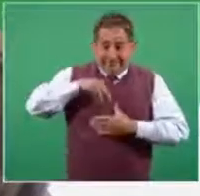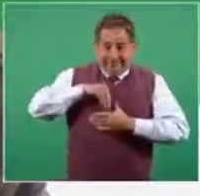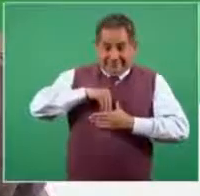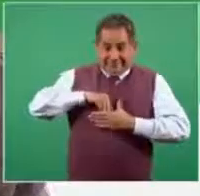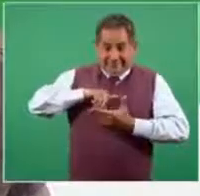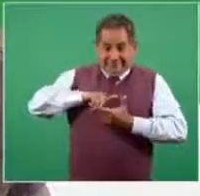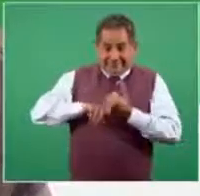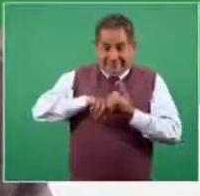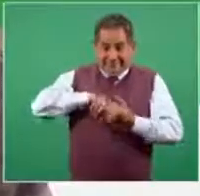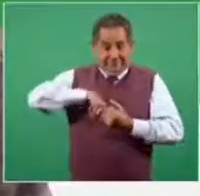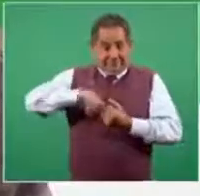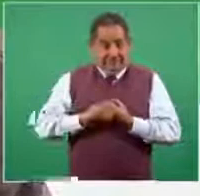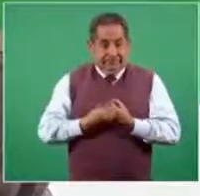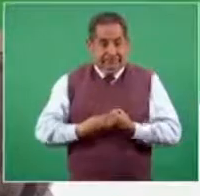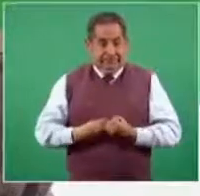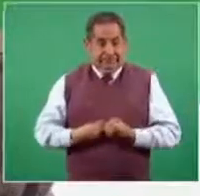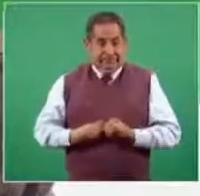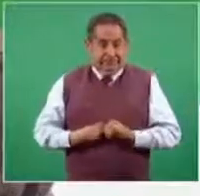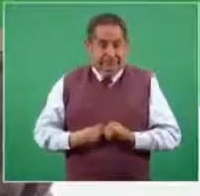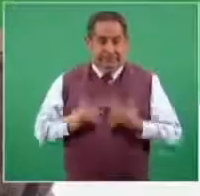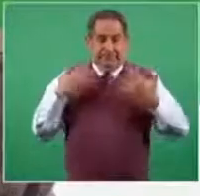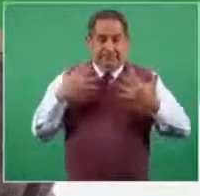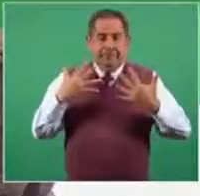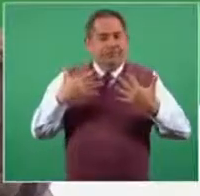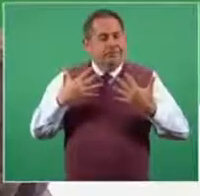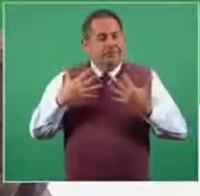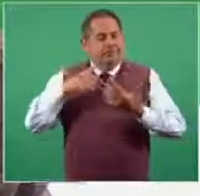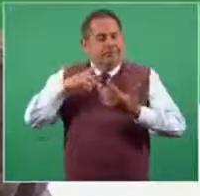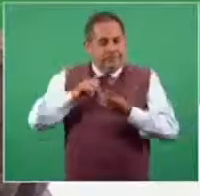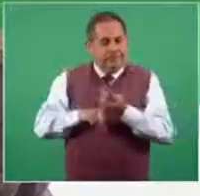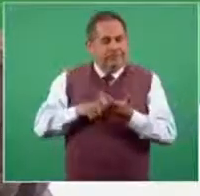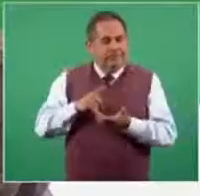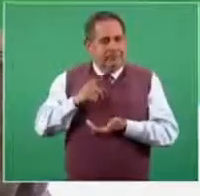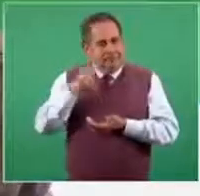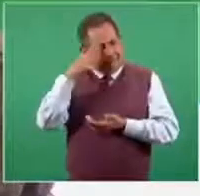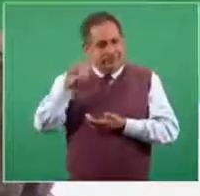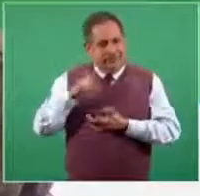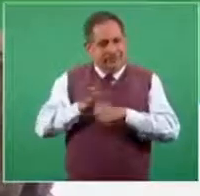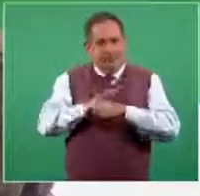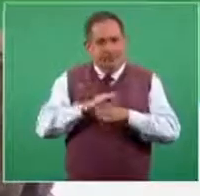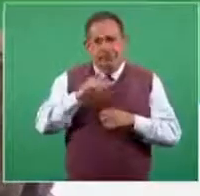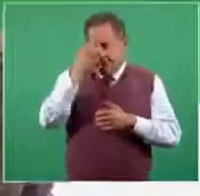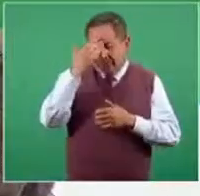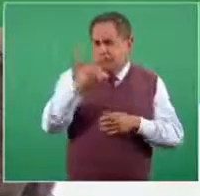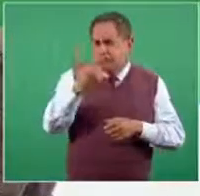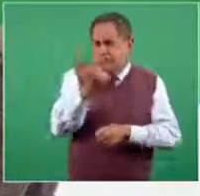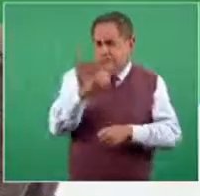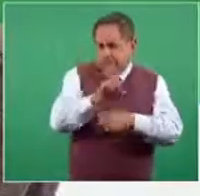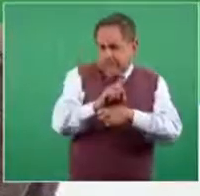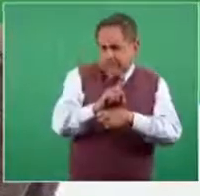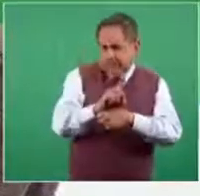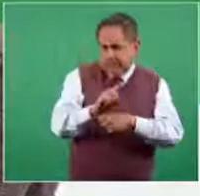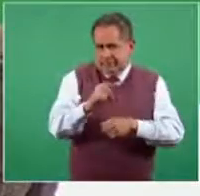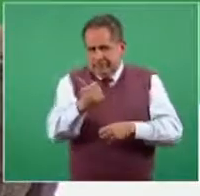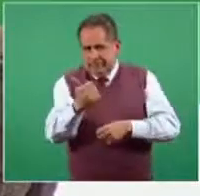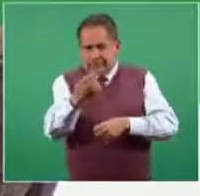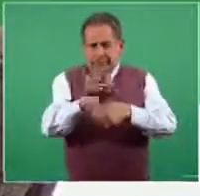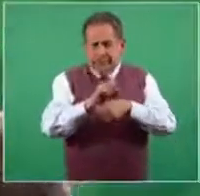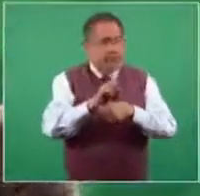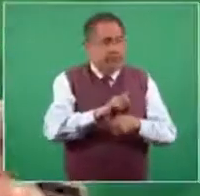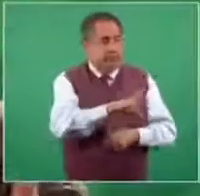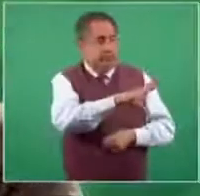intermedio, el periodo promedio de incubación, que son siete días, seis a siete días,